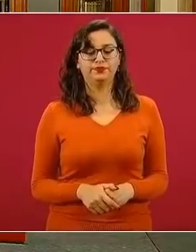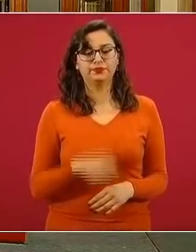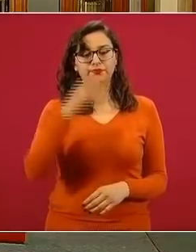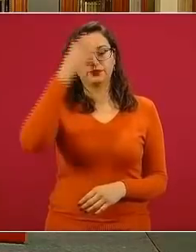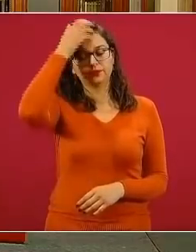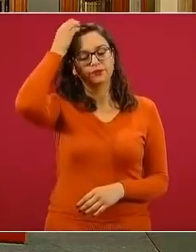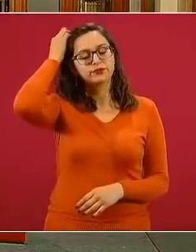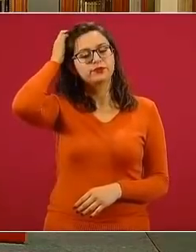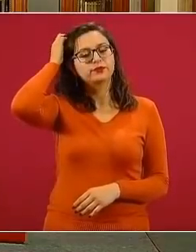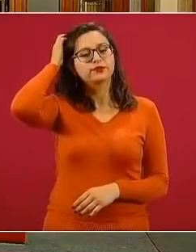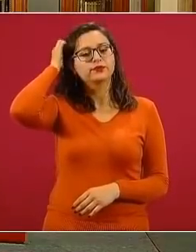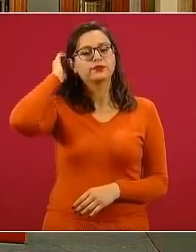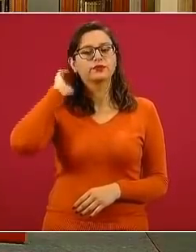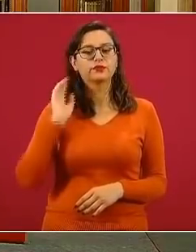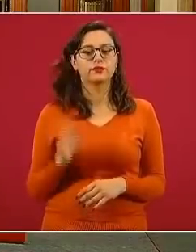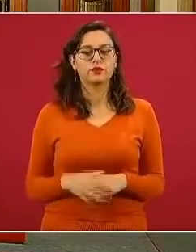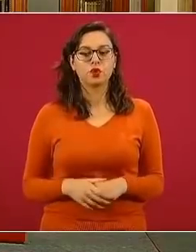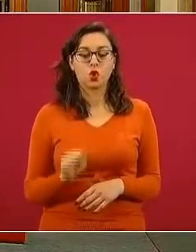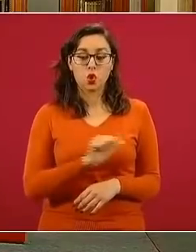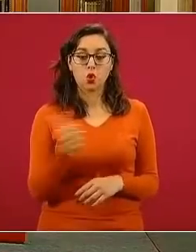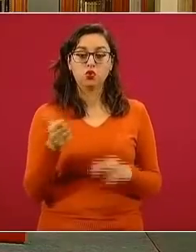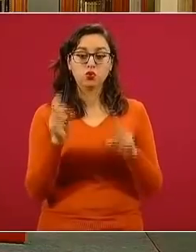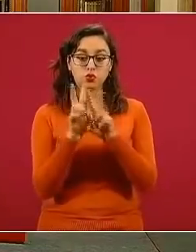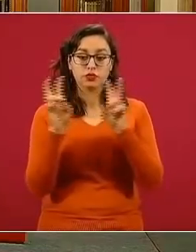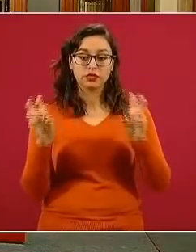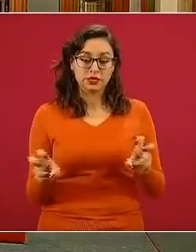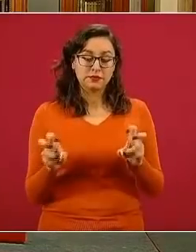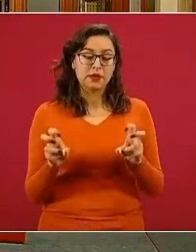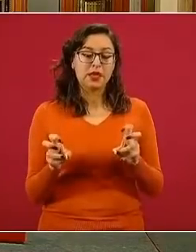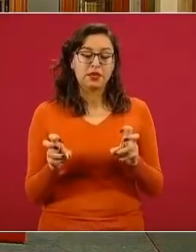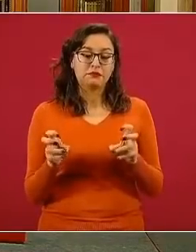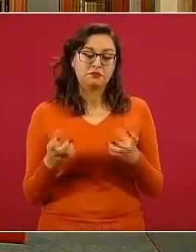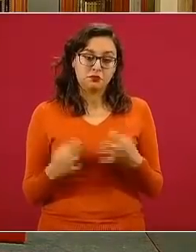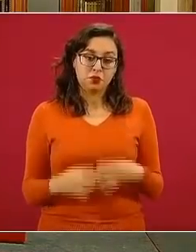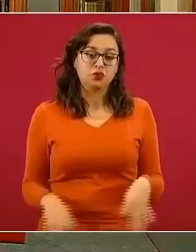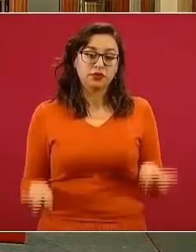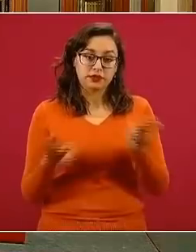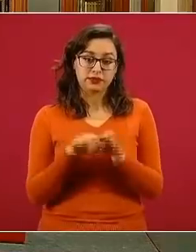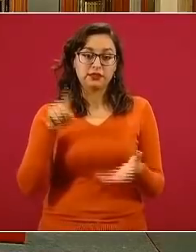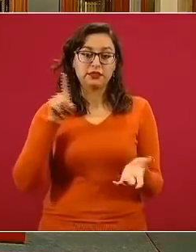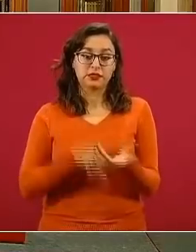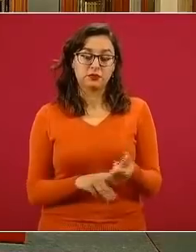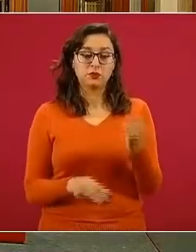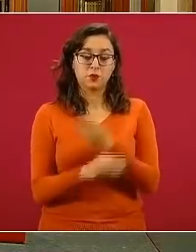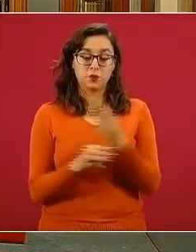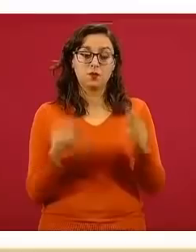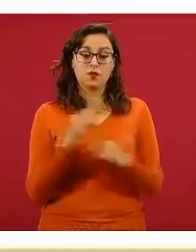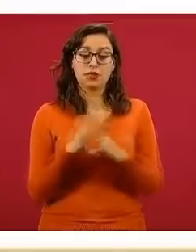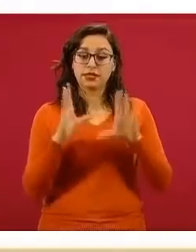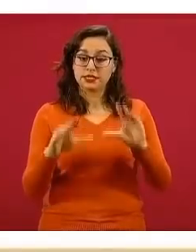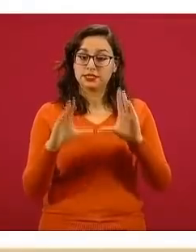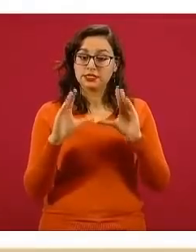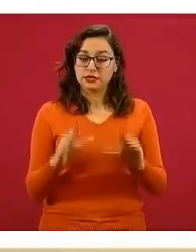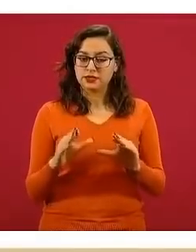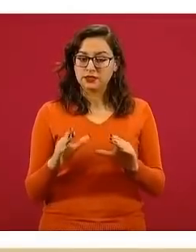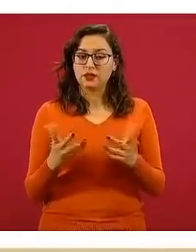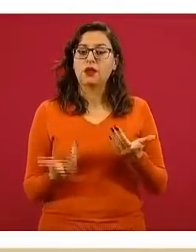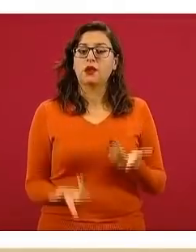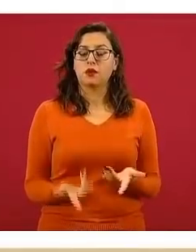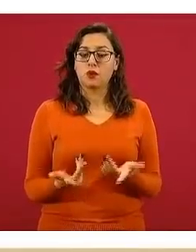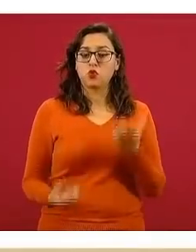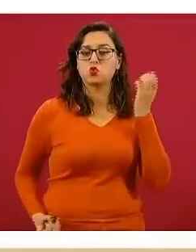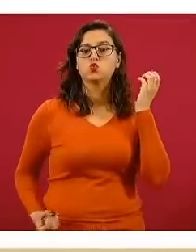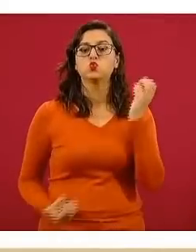características que tiene la asignatura… La siguiente, por favor. Es que la asignatura destaca nuevos